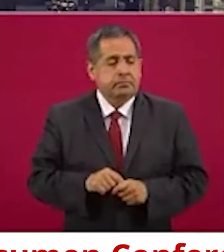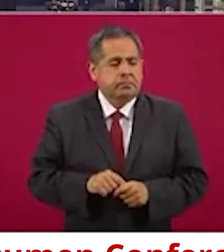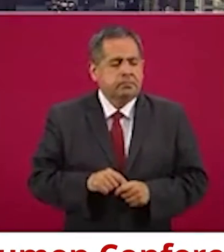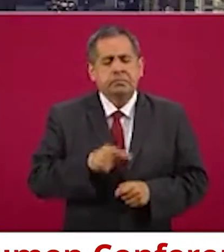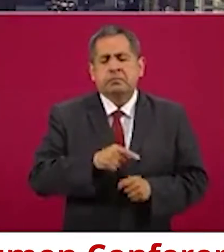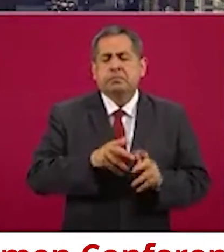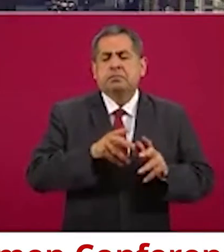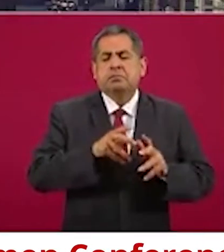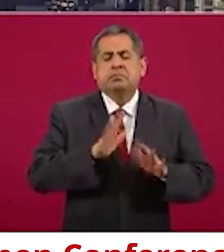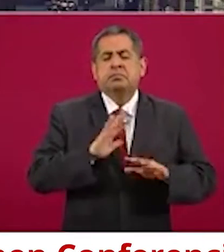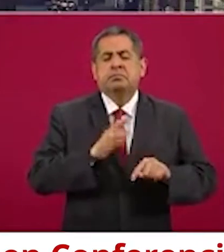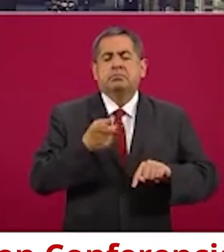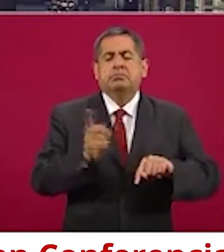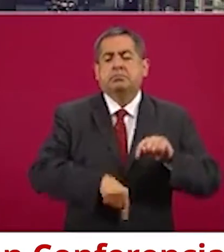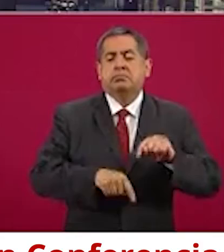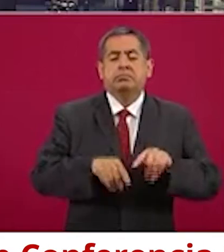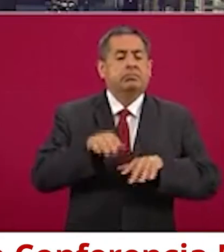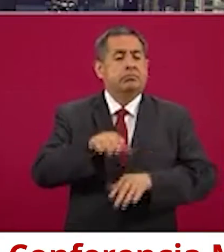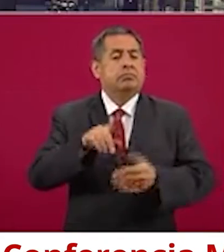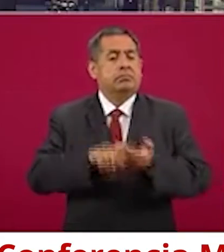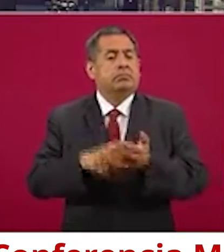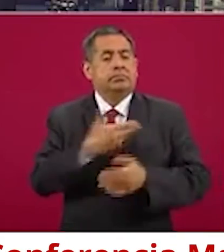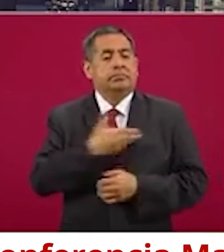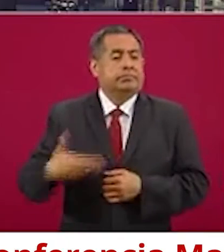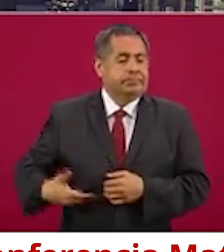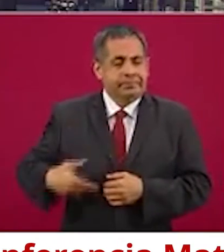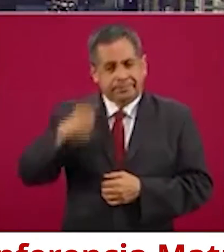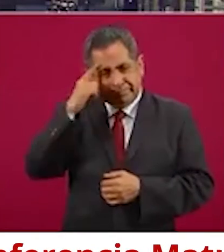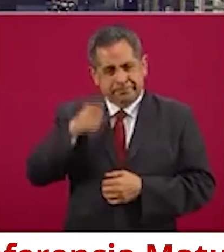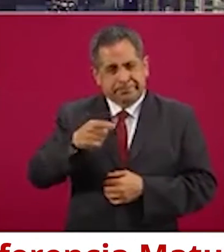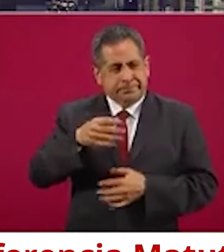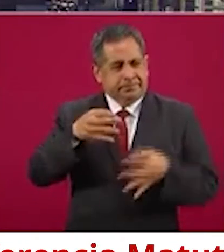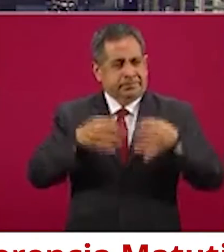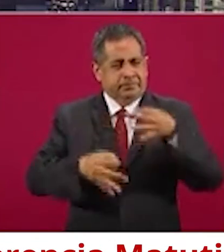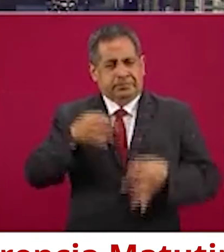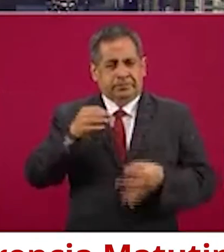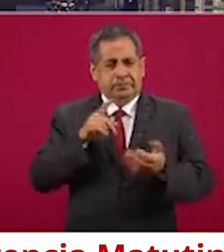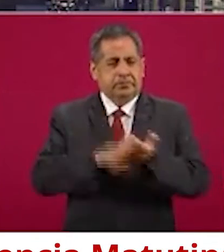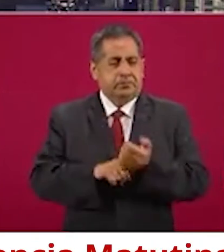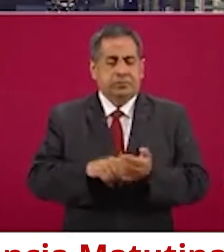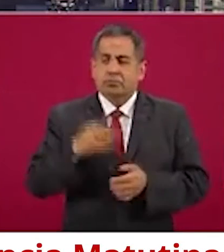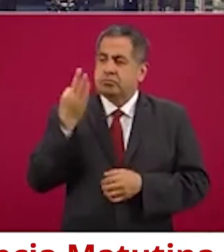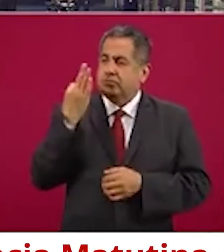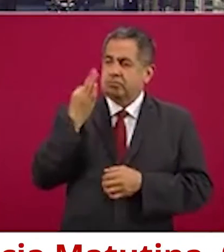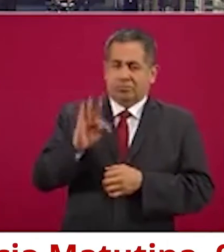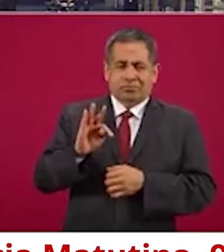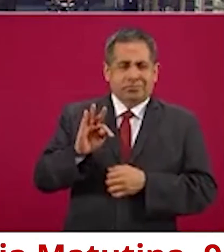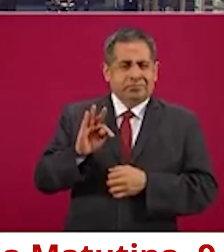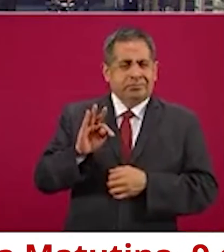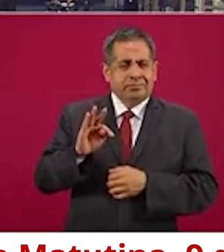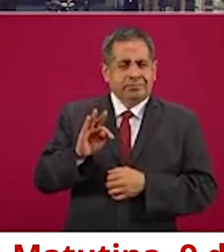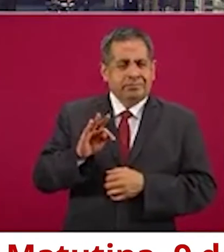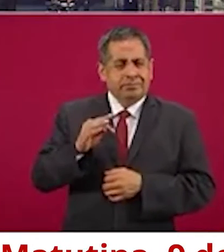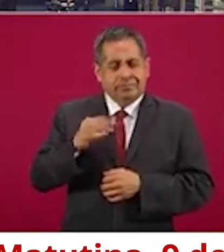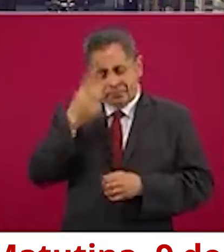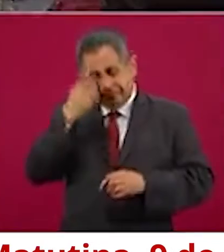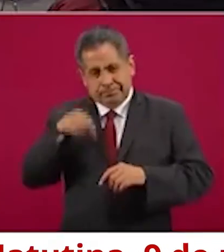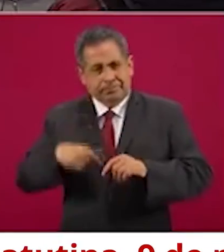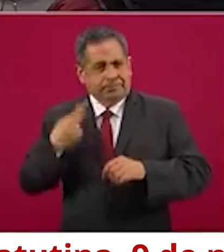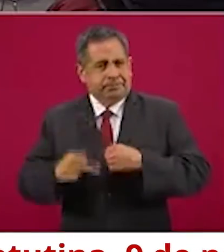de que a los presidentes sólo se le podía juzgar por traición a la patria y se quitó